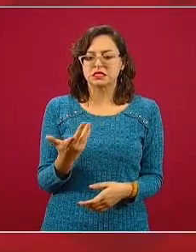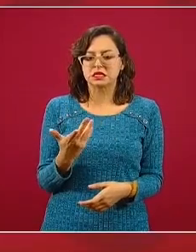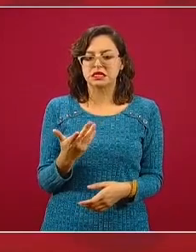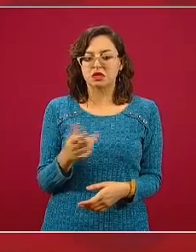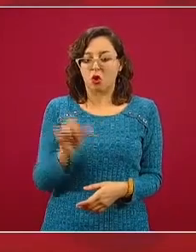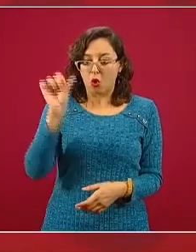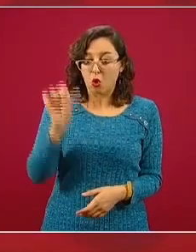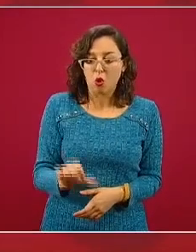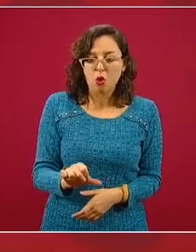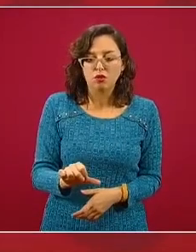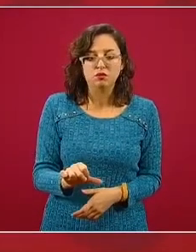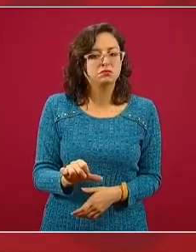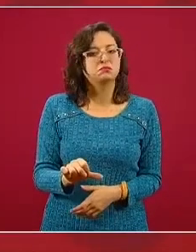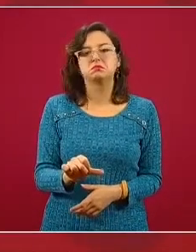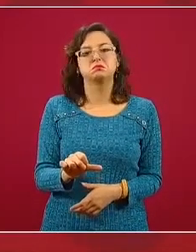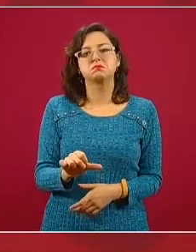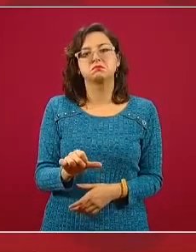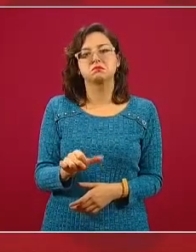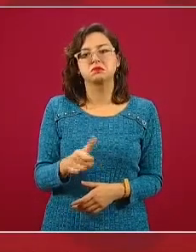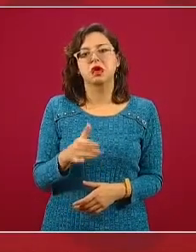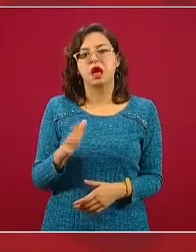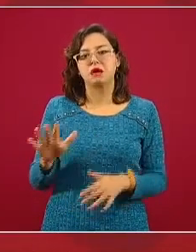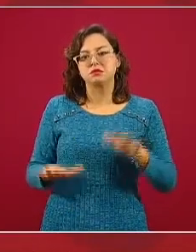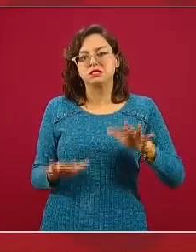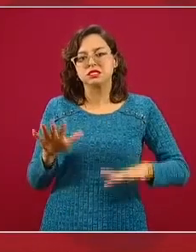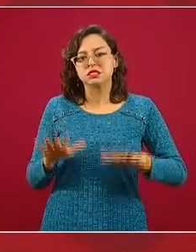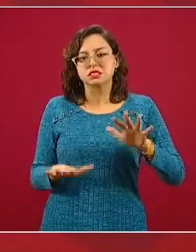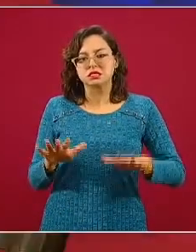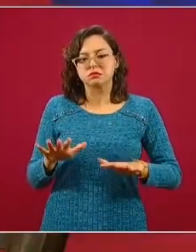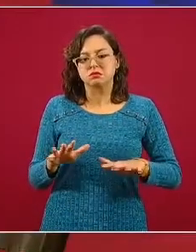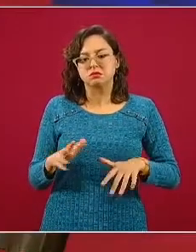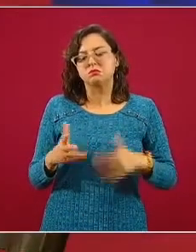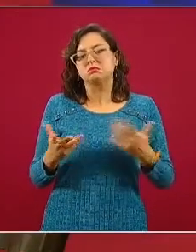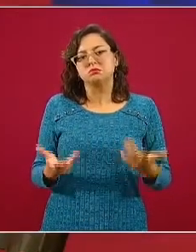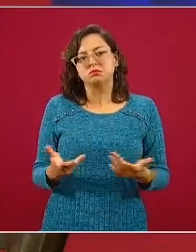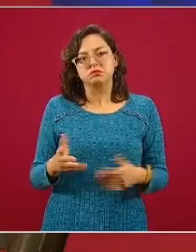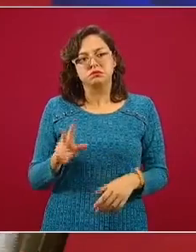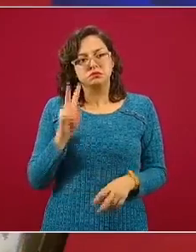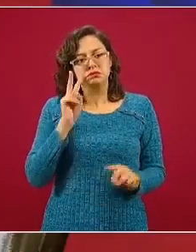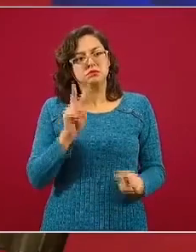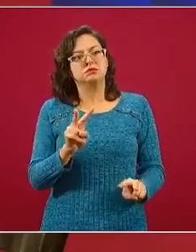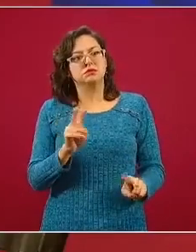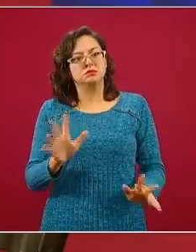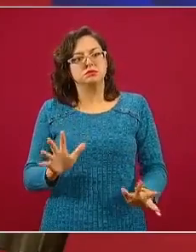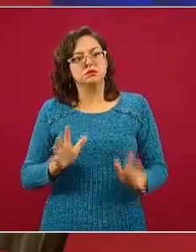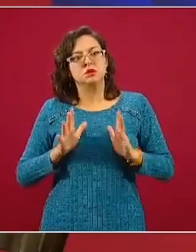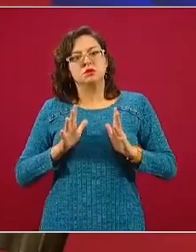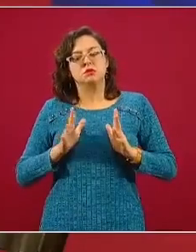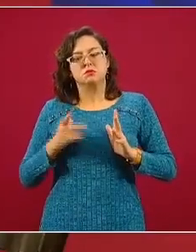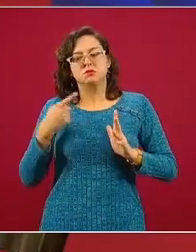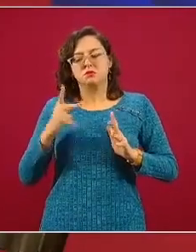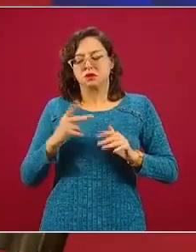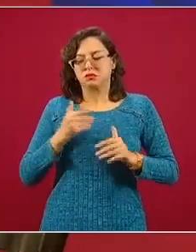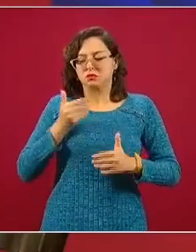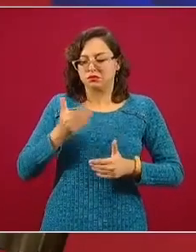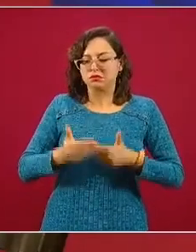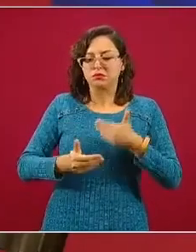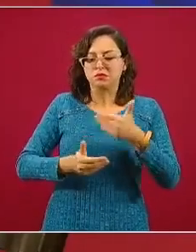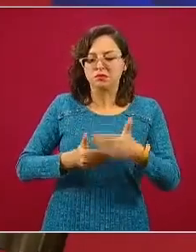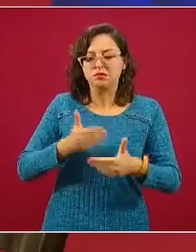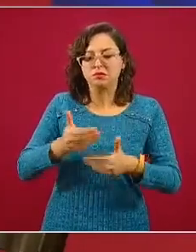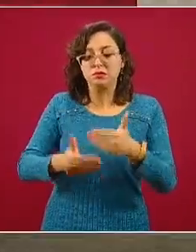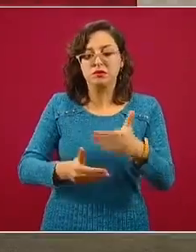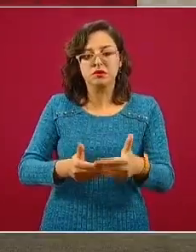ocurre. Es conocido que a veces el duelo, el duelo es el proceso mental por el que nos adaptamos a la